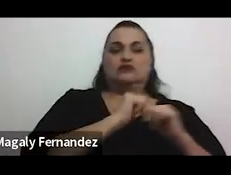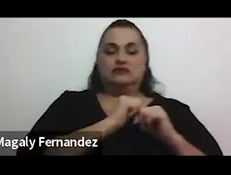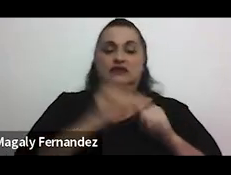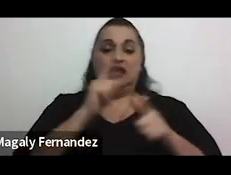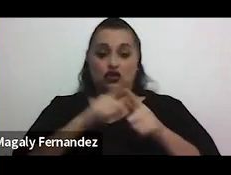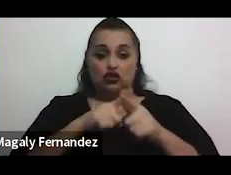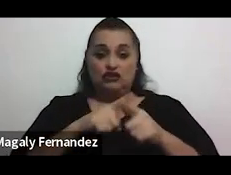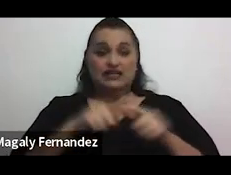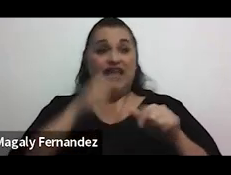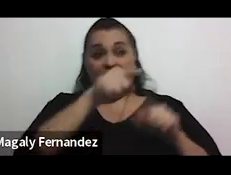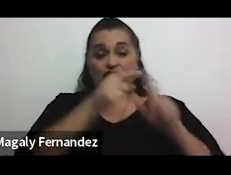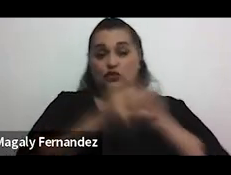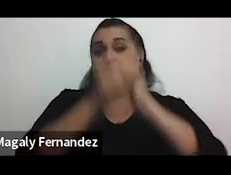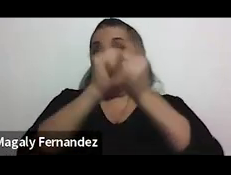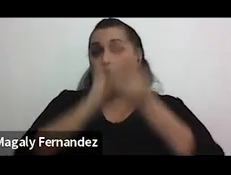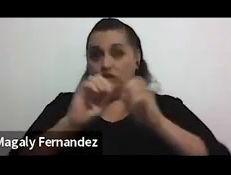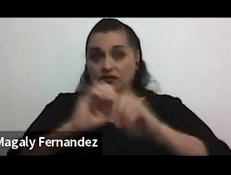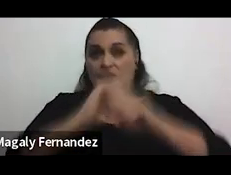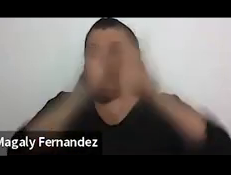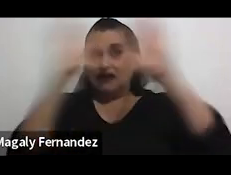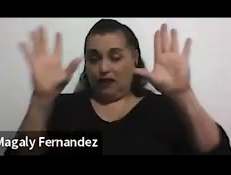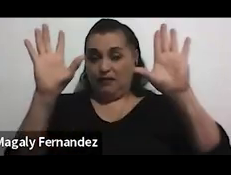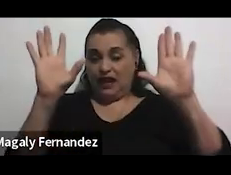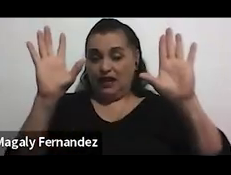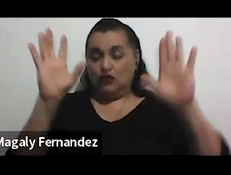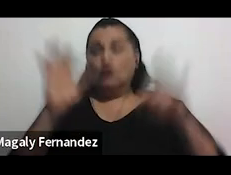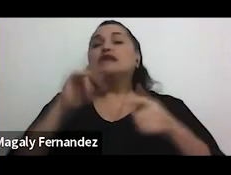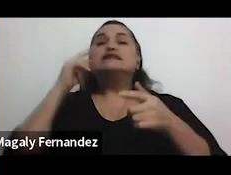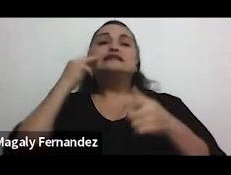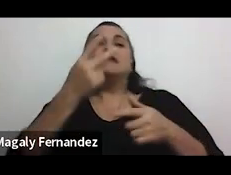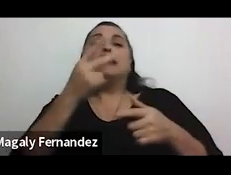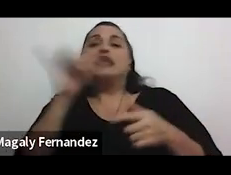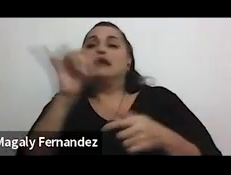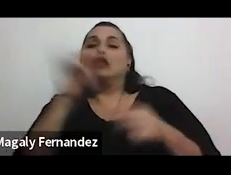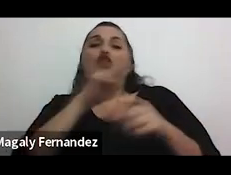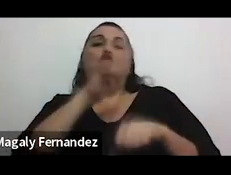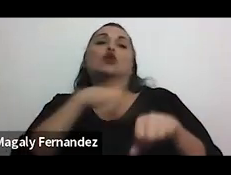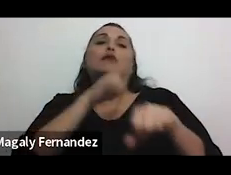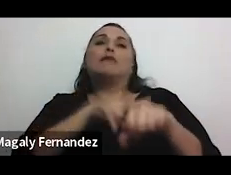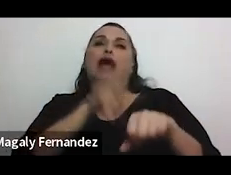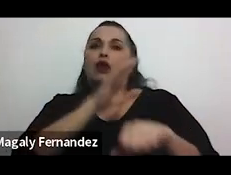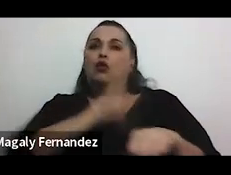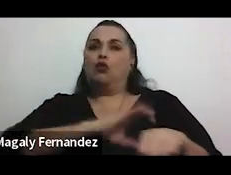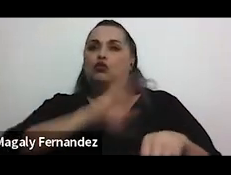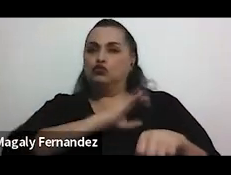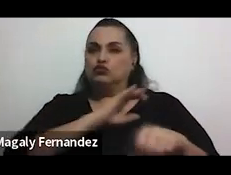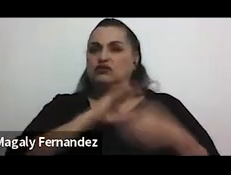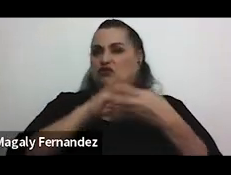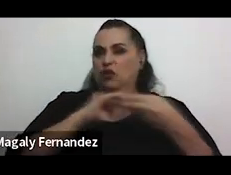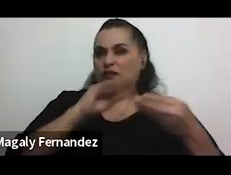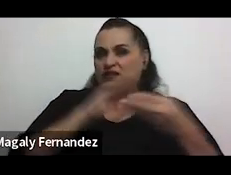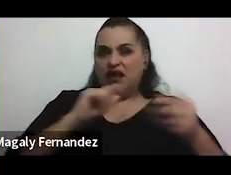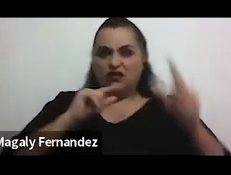esto se traduce claramente en que se normalizan ciertos comportamientos invasivos, como ciertos comentarios, ciertos